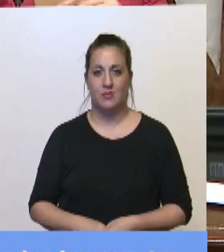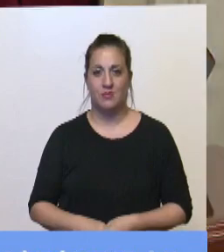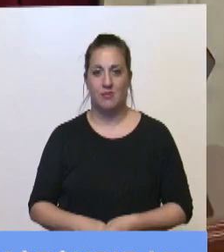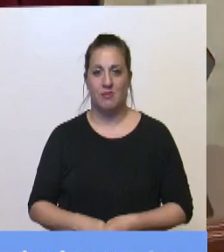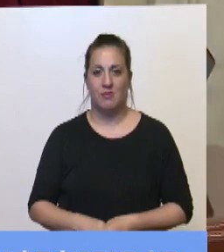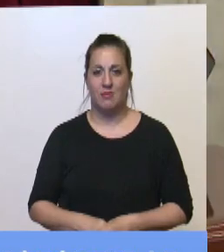Tiene...